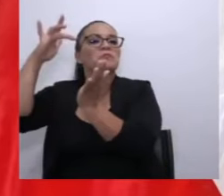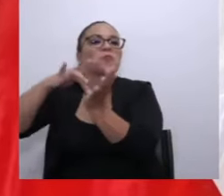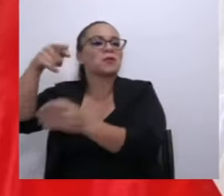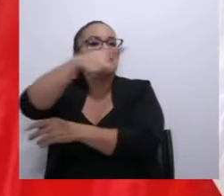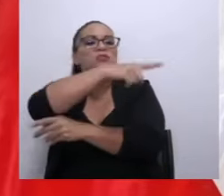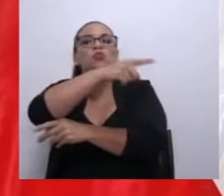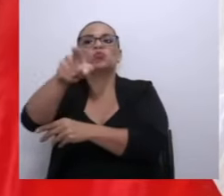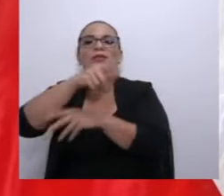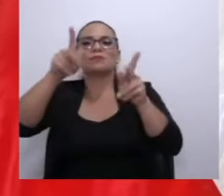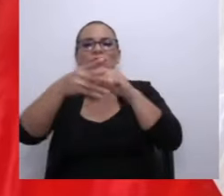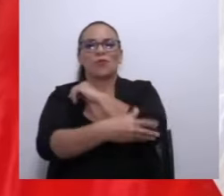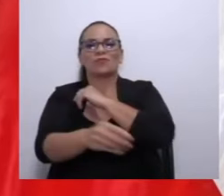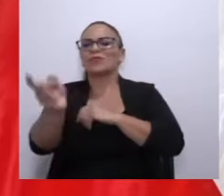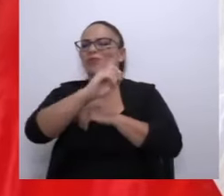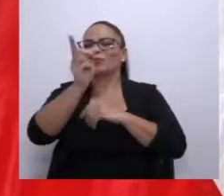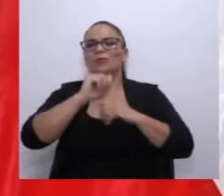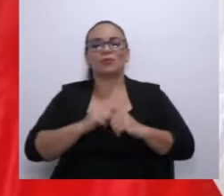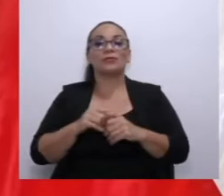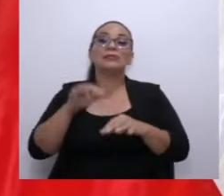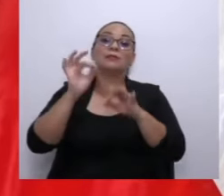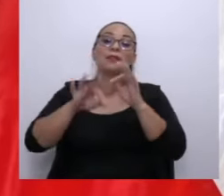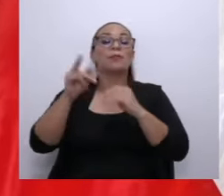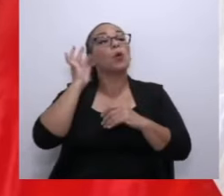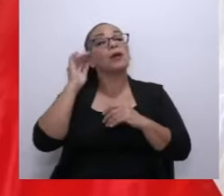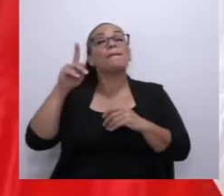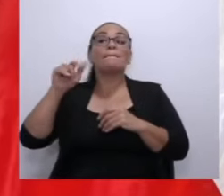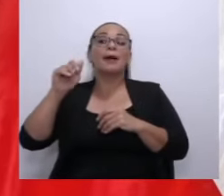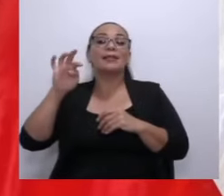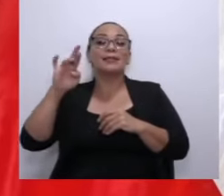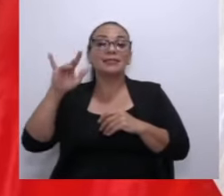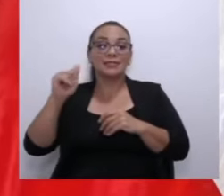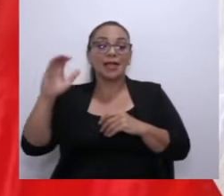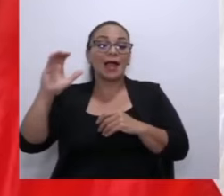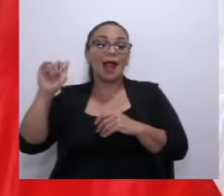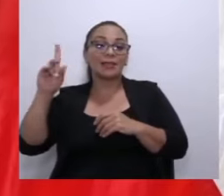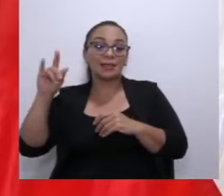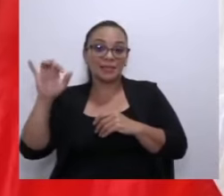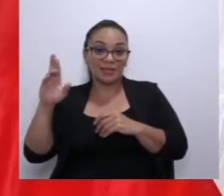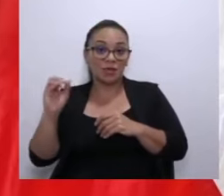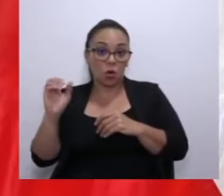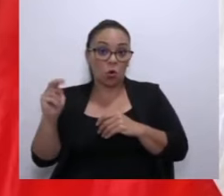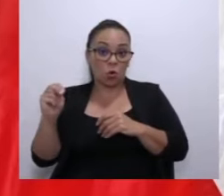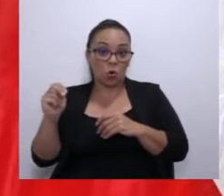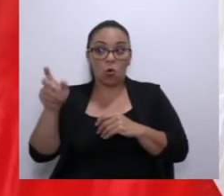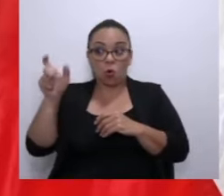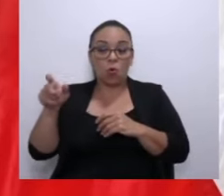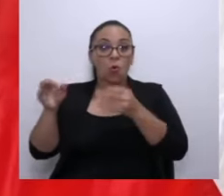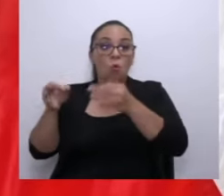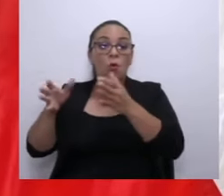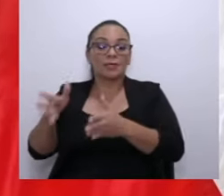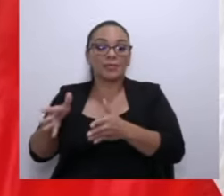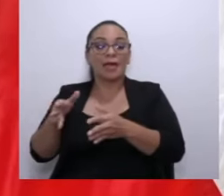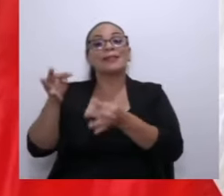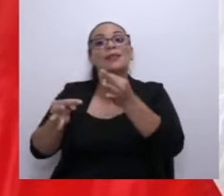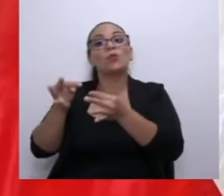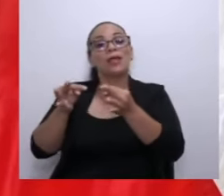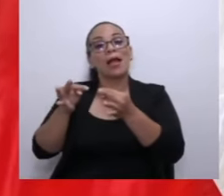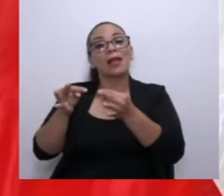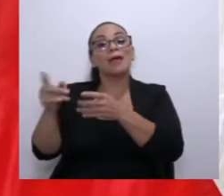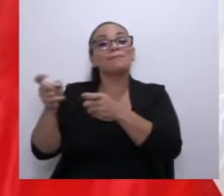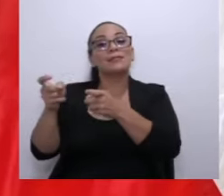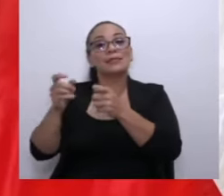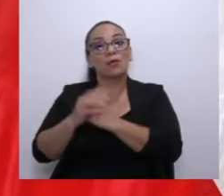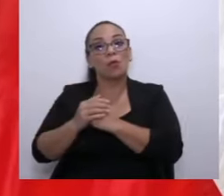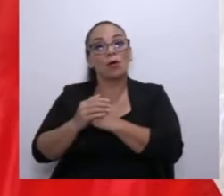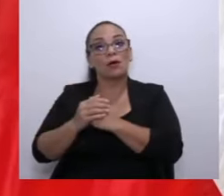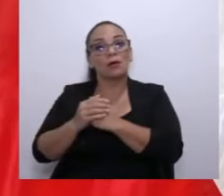simplemente porque doña Patricia Calderón Rodríguez, jueza del Tribunal Administrativo,